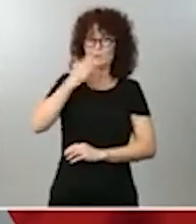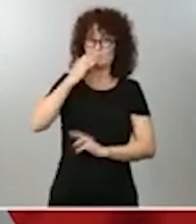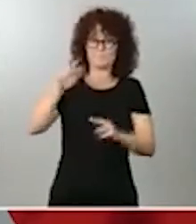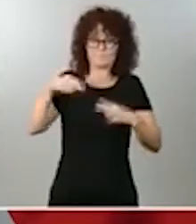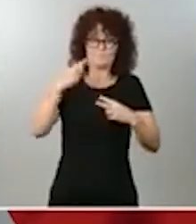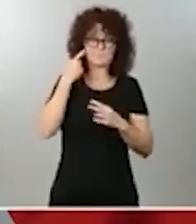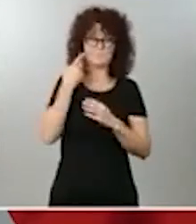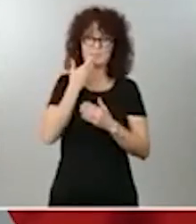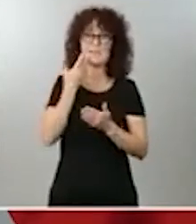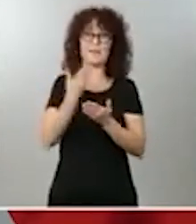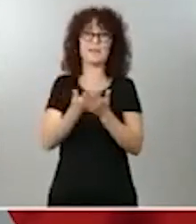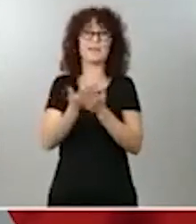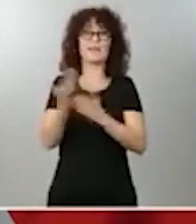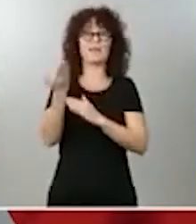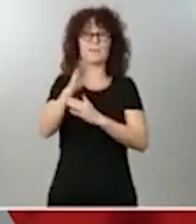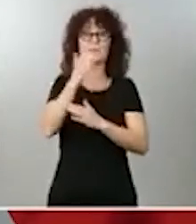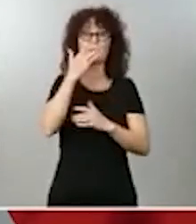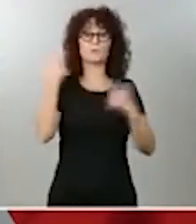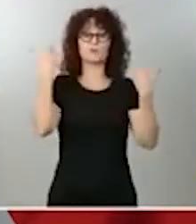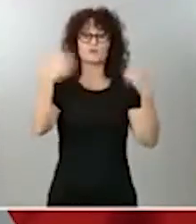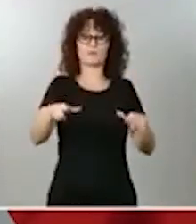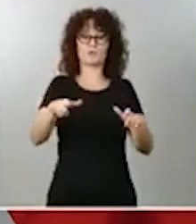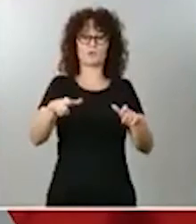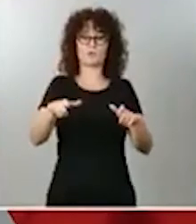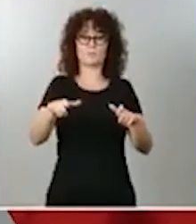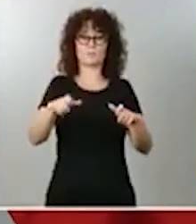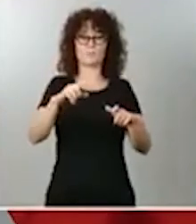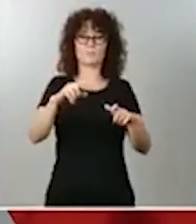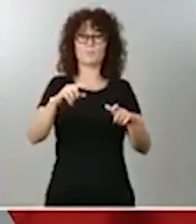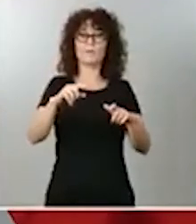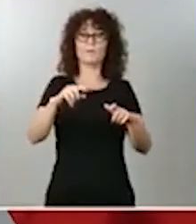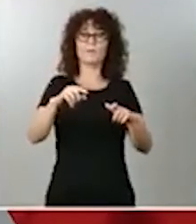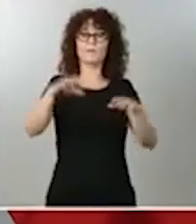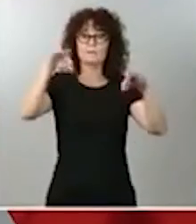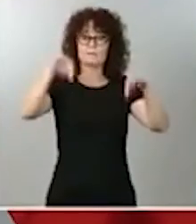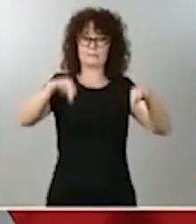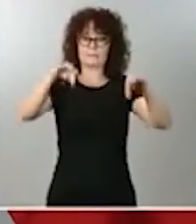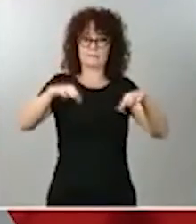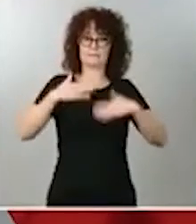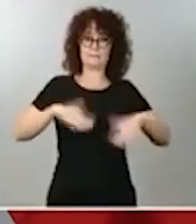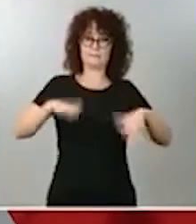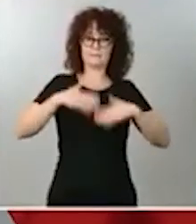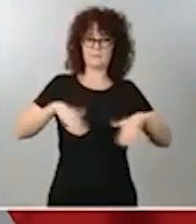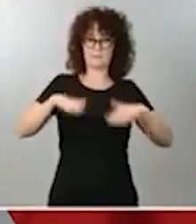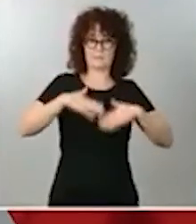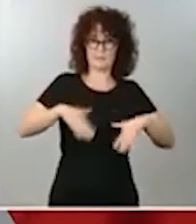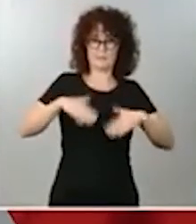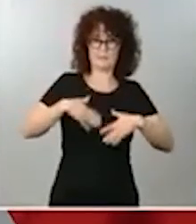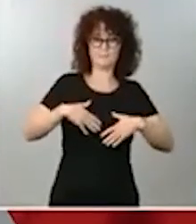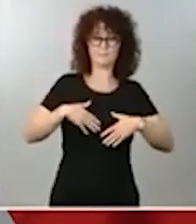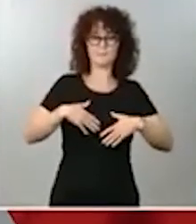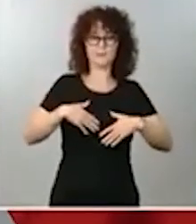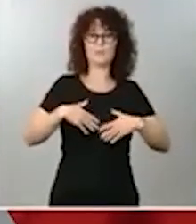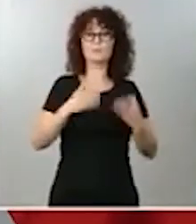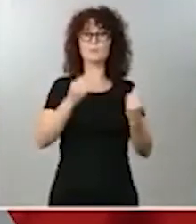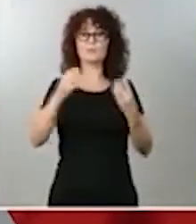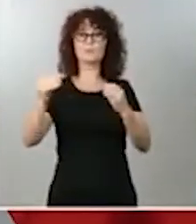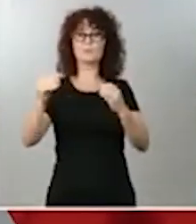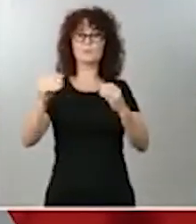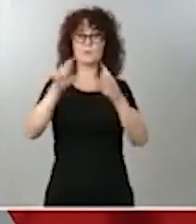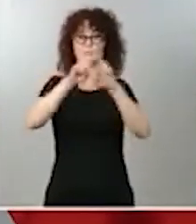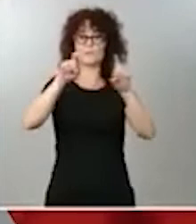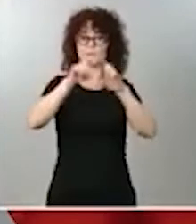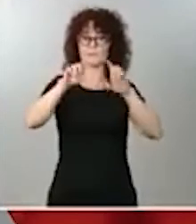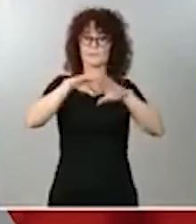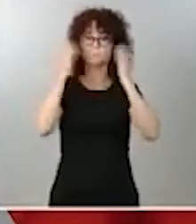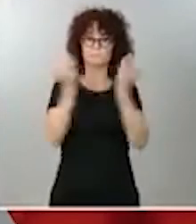En el sector textil provincia de Ourense, como saben ustedes, hay multiplicidad de grandes multinacionales que parte de la moda española